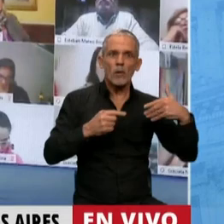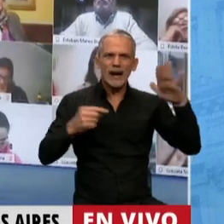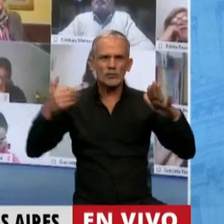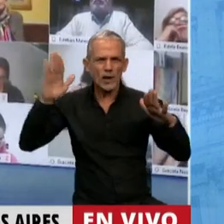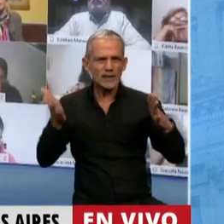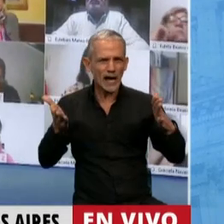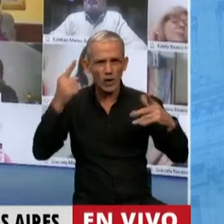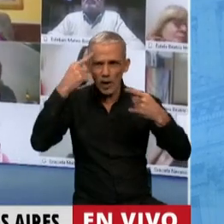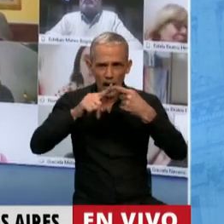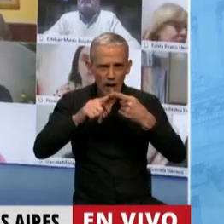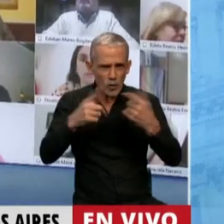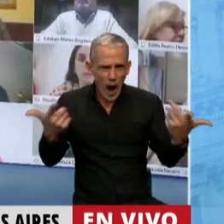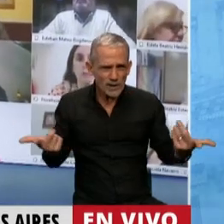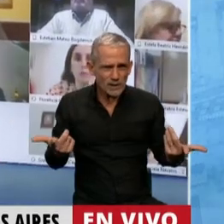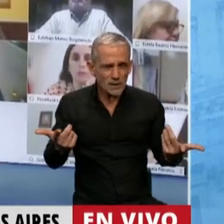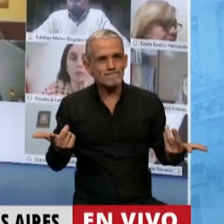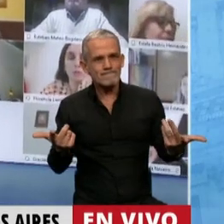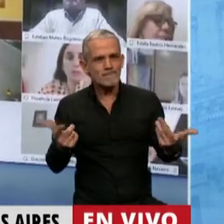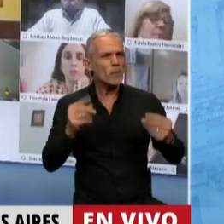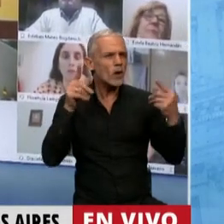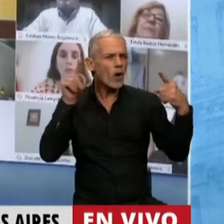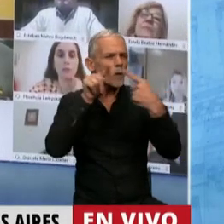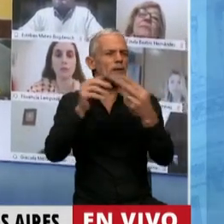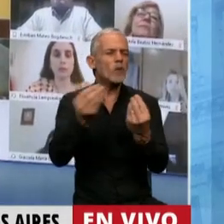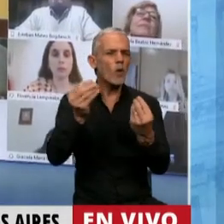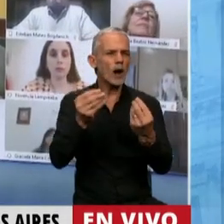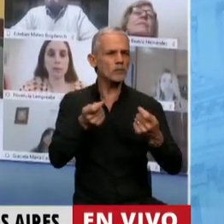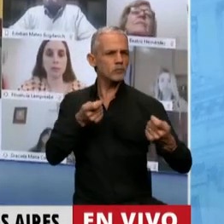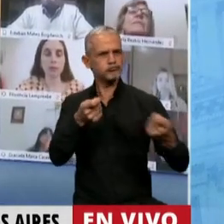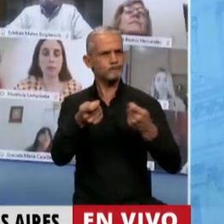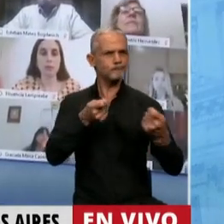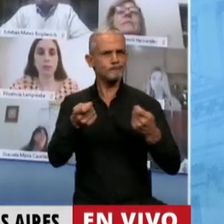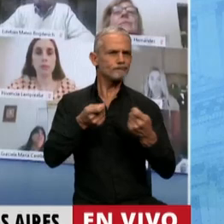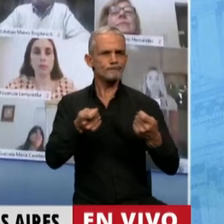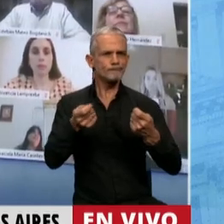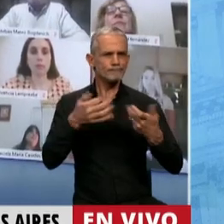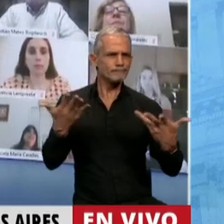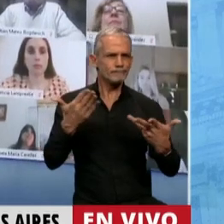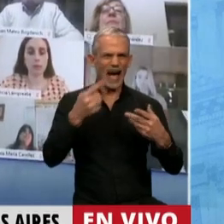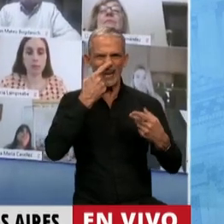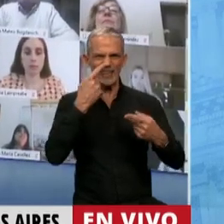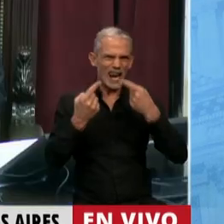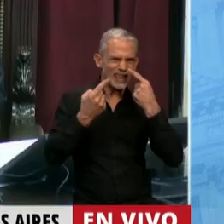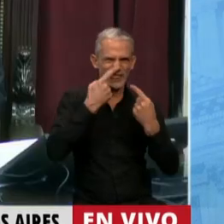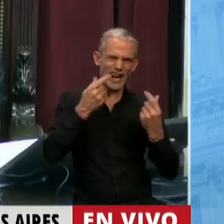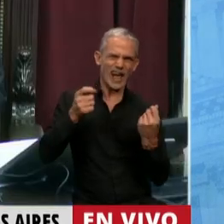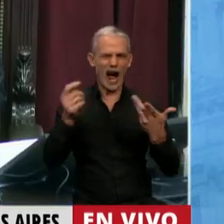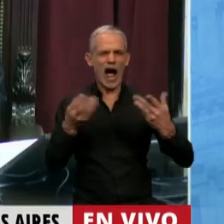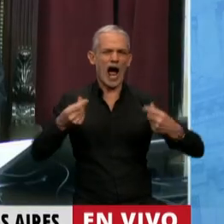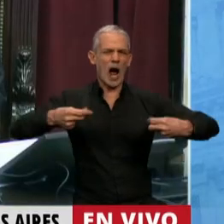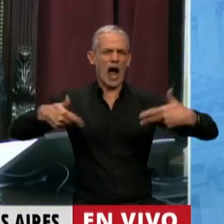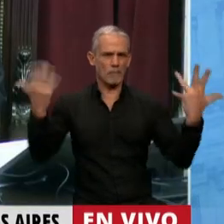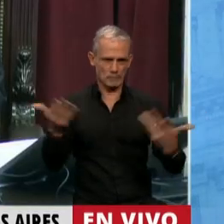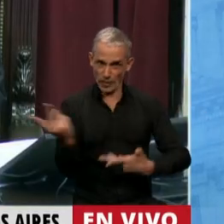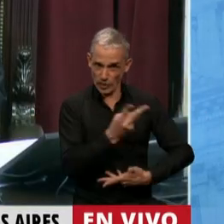pero que, digamos, se orientan a una pugna de distintos intereses capitalistas, pero